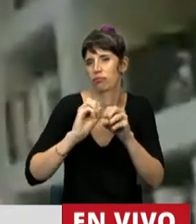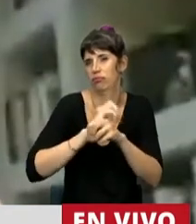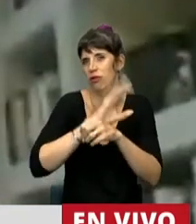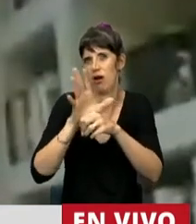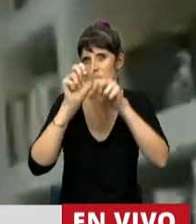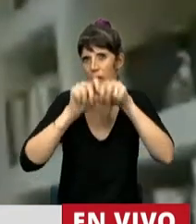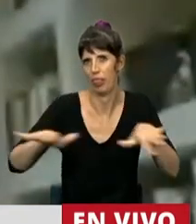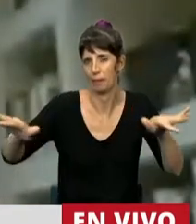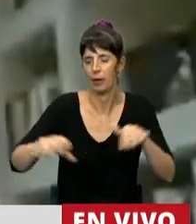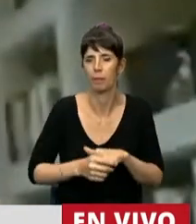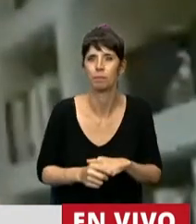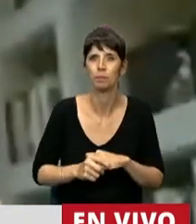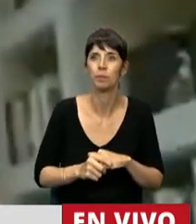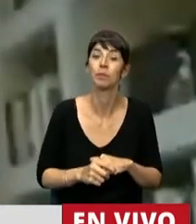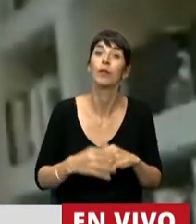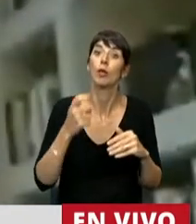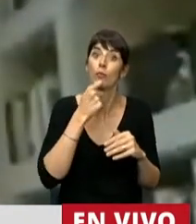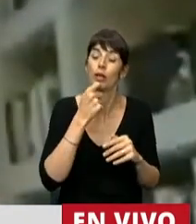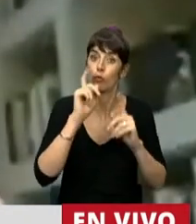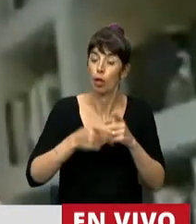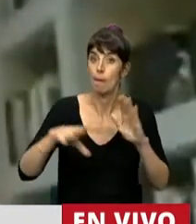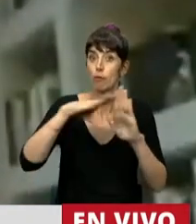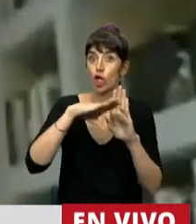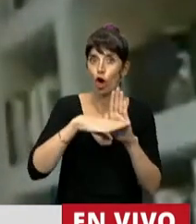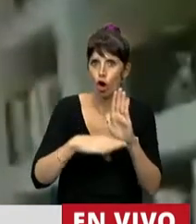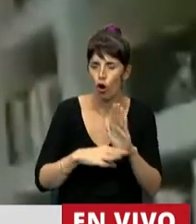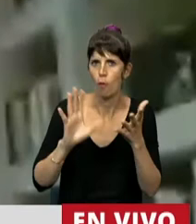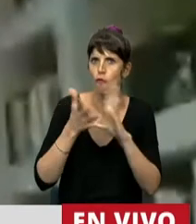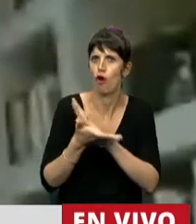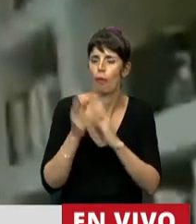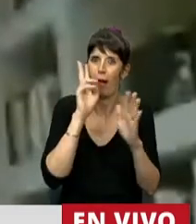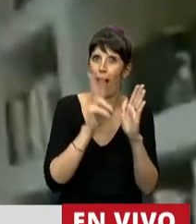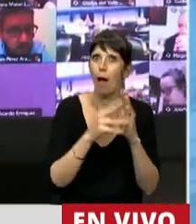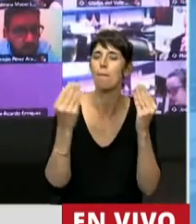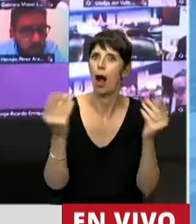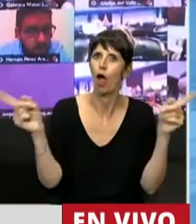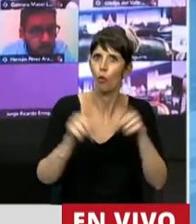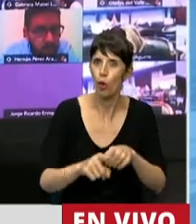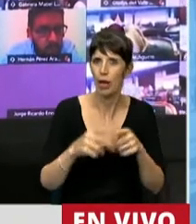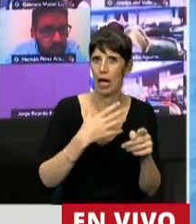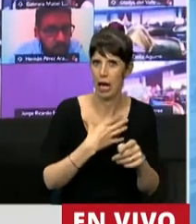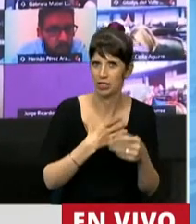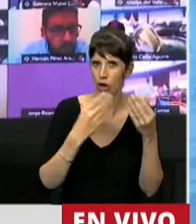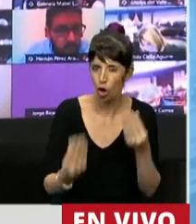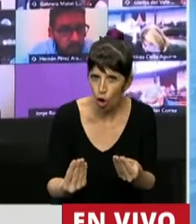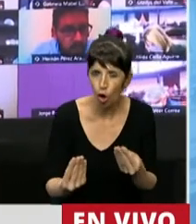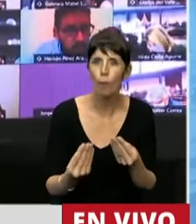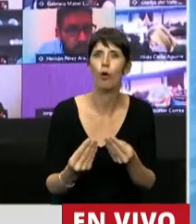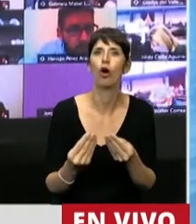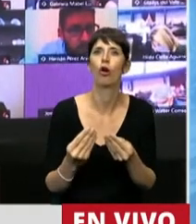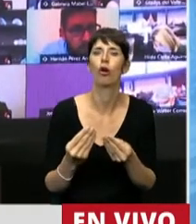destacar, algunos de los puntos, los protocolos seguramente para el regreso a clases que tienen que ver con etapas de readaptación, que tienen que ver con